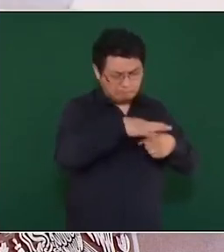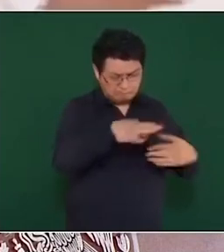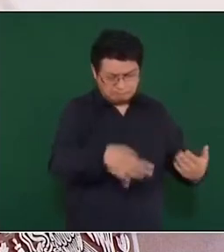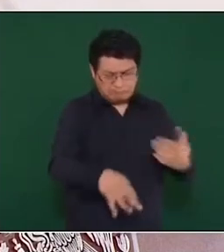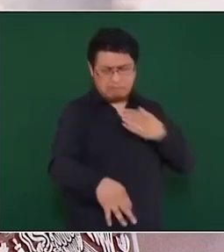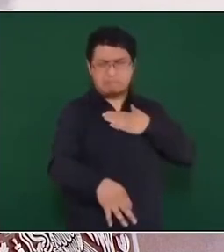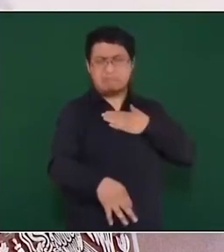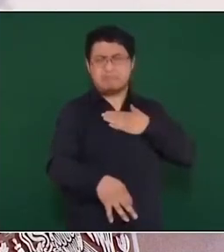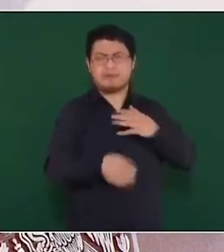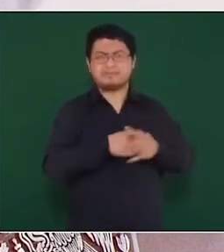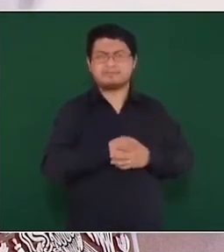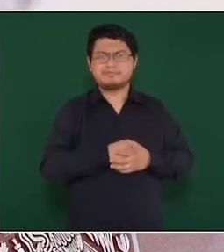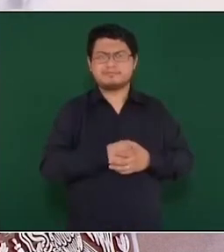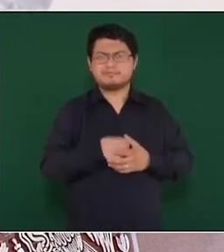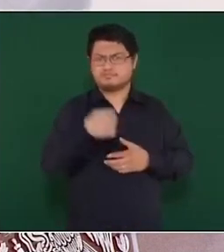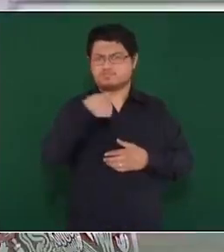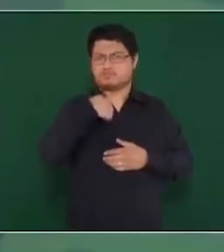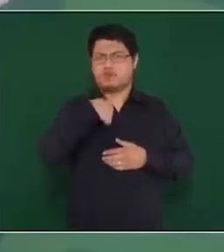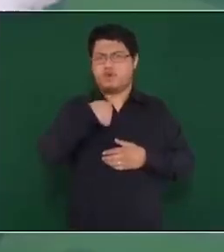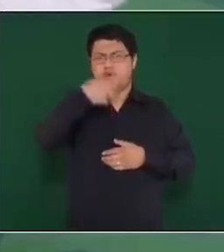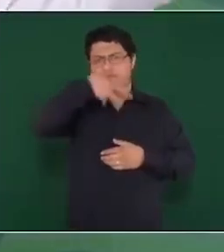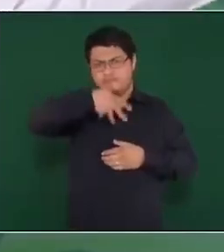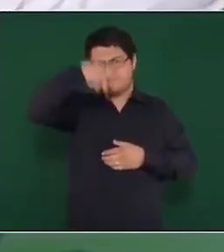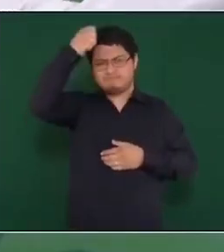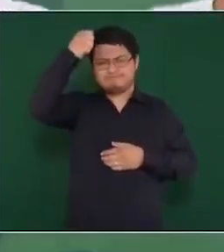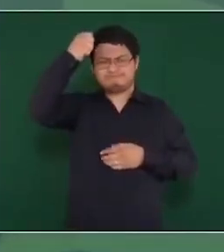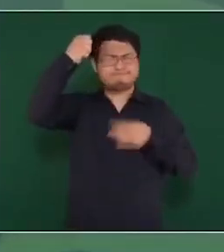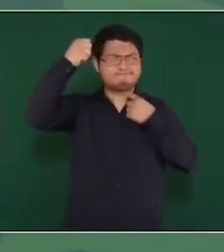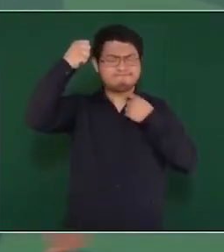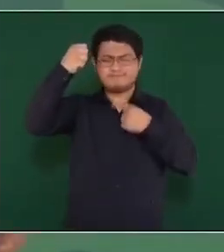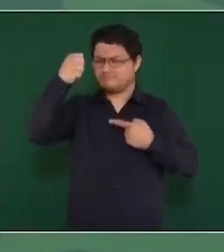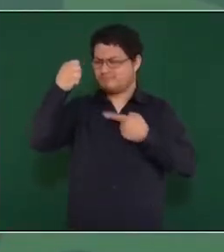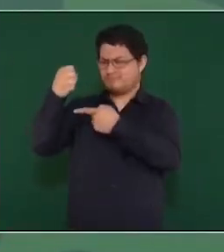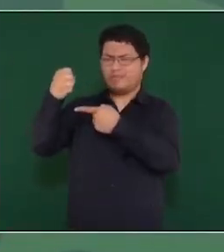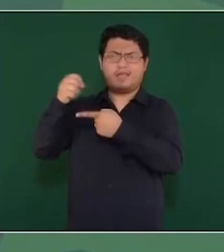Fui candidato, nunca me reuní con los del INE.